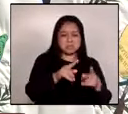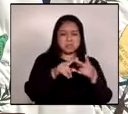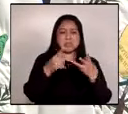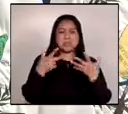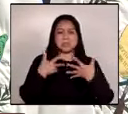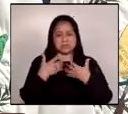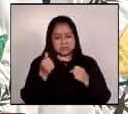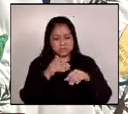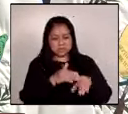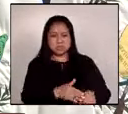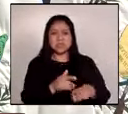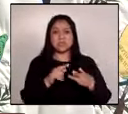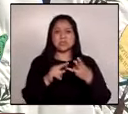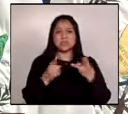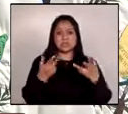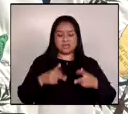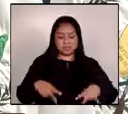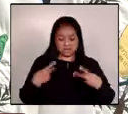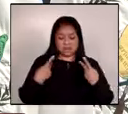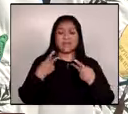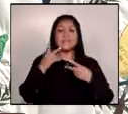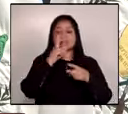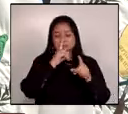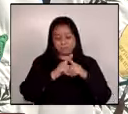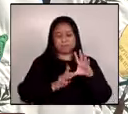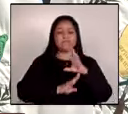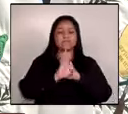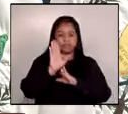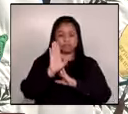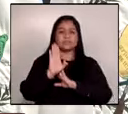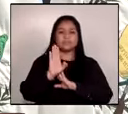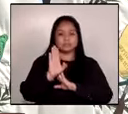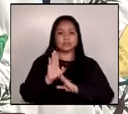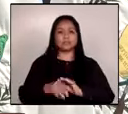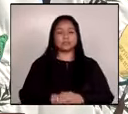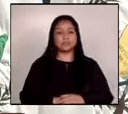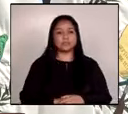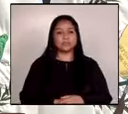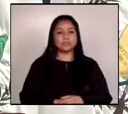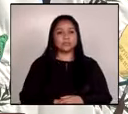salud, de la vida y del desarrollo del pueblo.